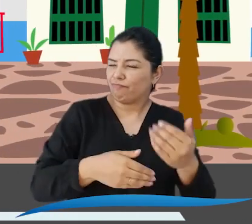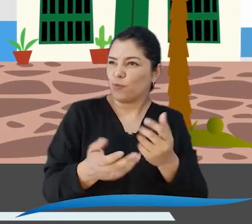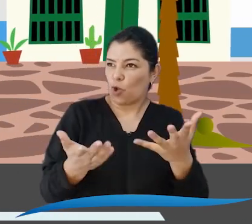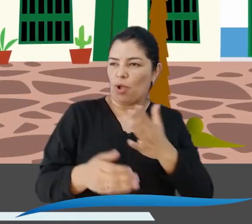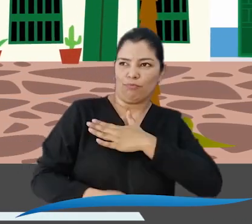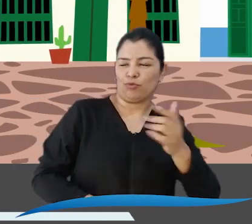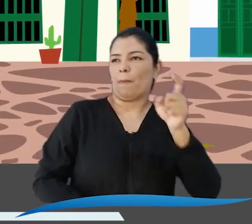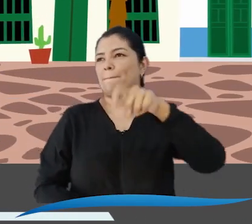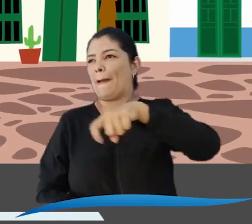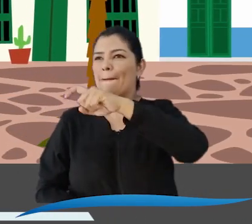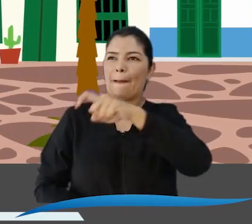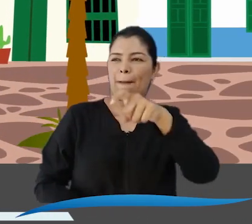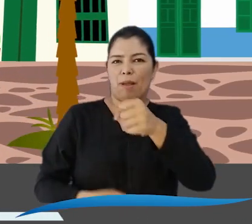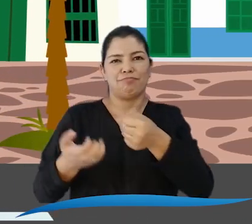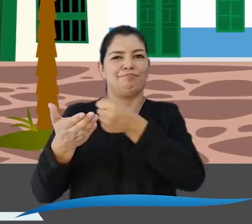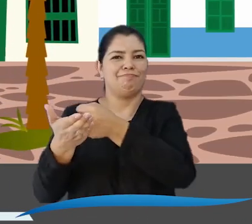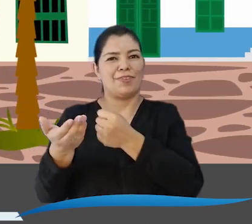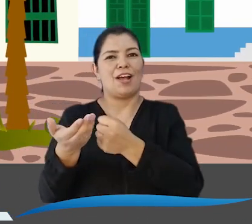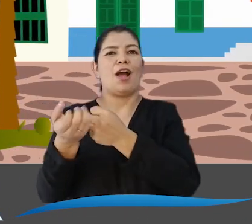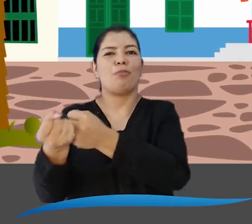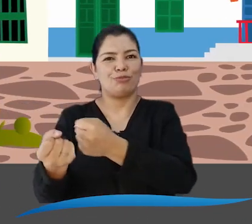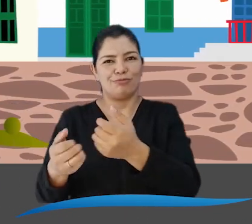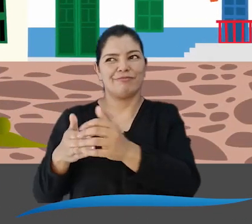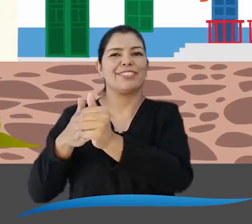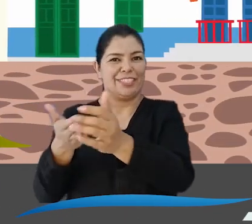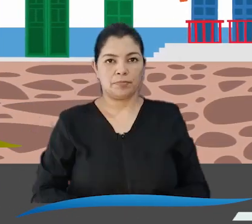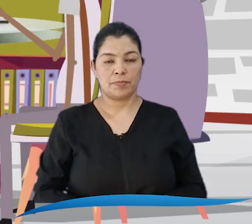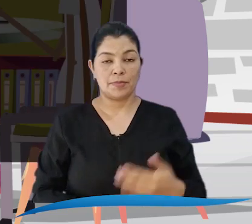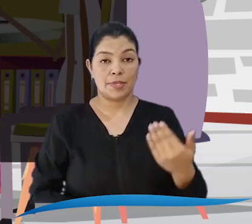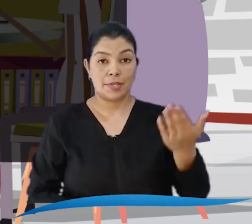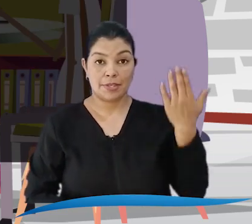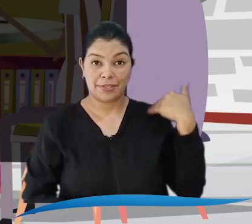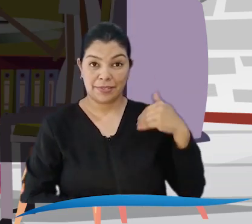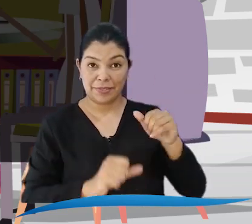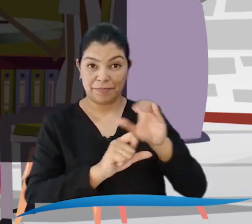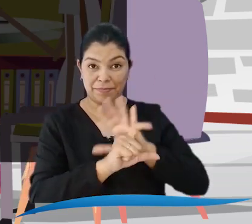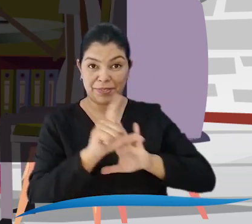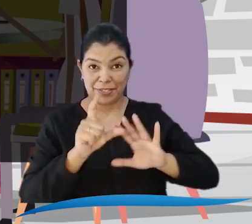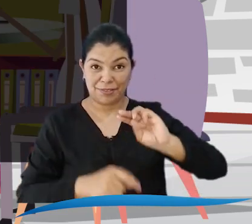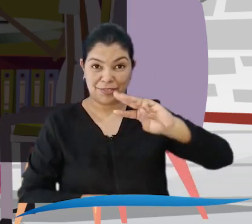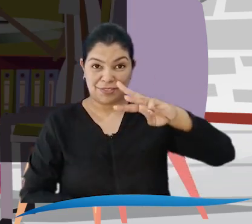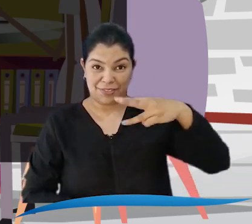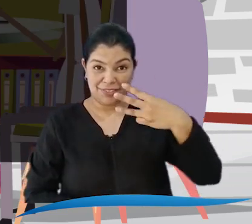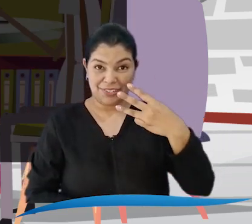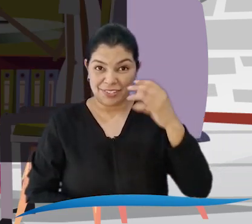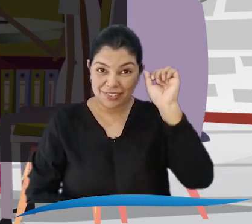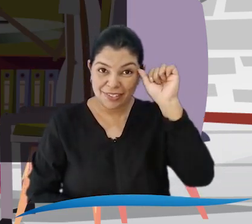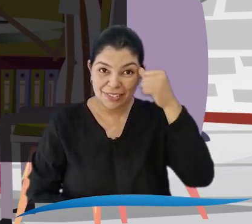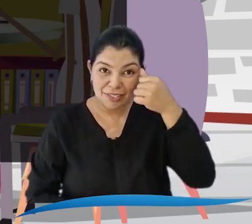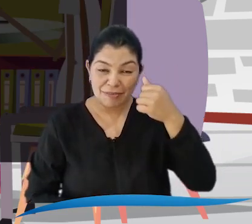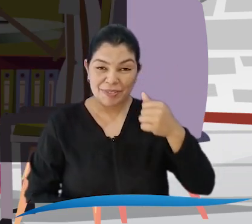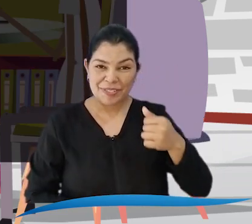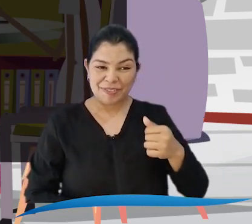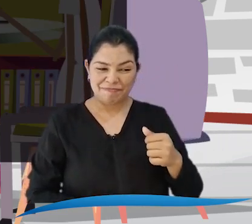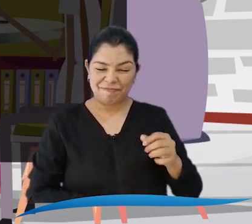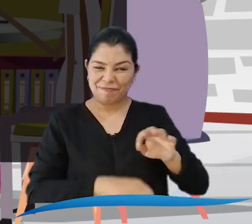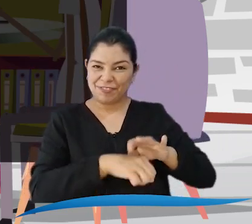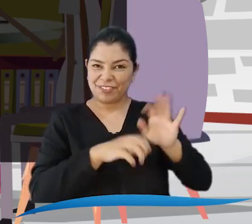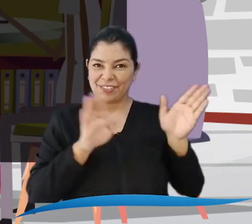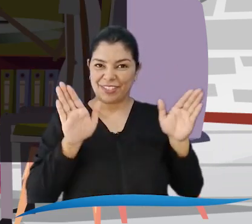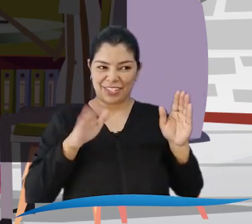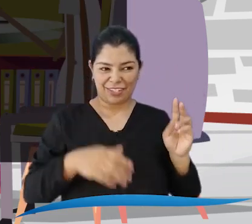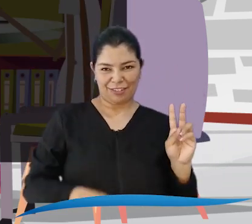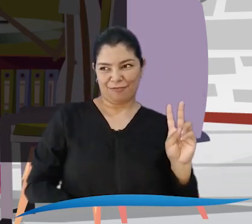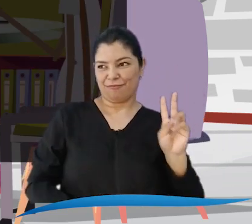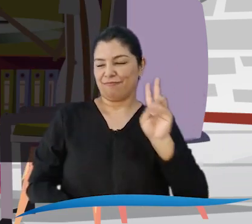necesitan guía en el desarrollo de los comités de discapacidad en sus territorios. En el episodio anterior, el equipo de la Fundación Arcángeles le mostró al señor